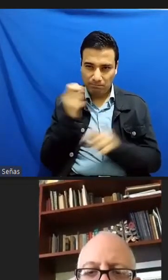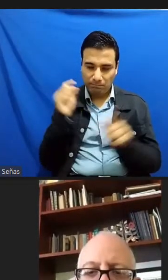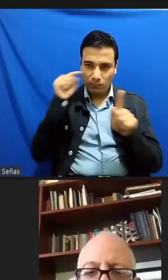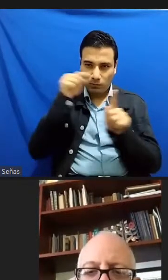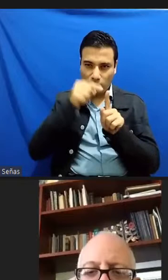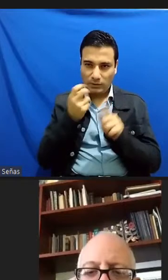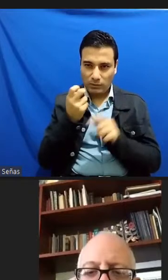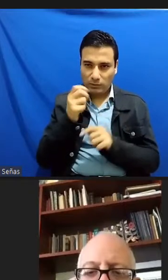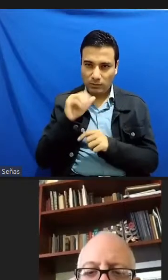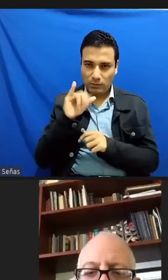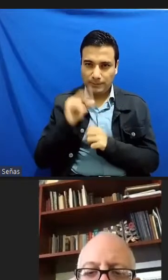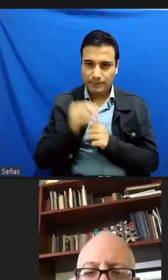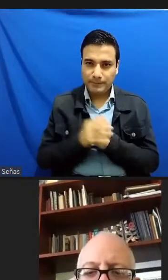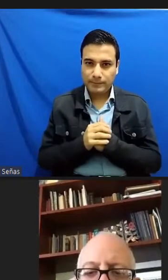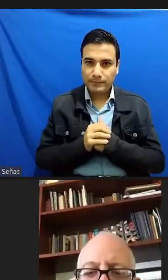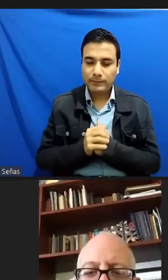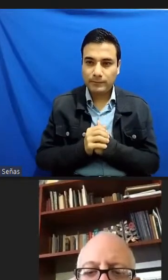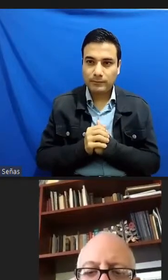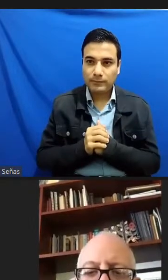la edición